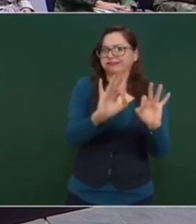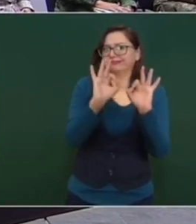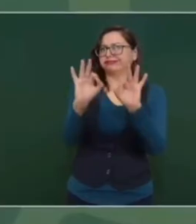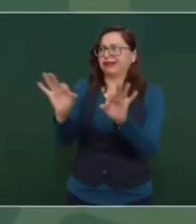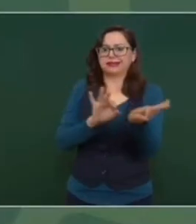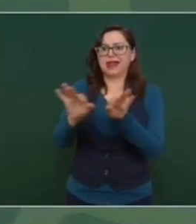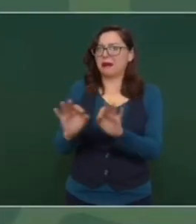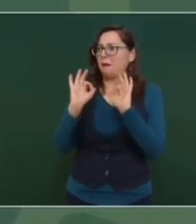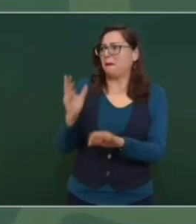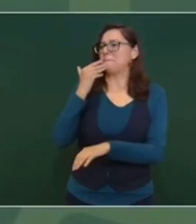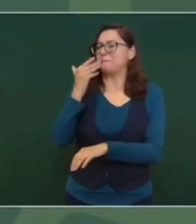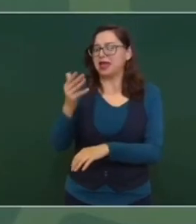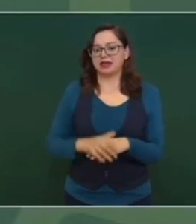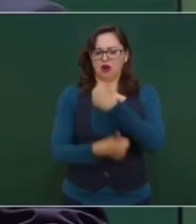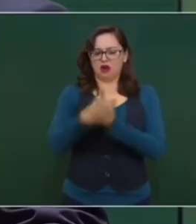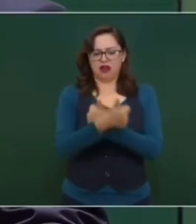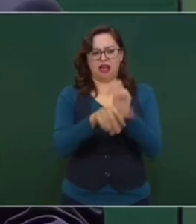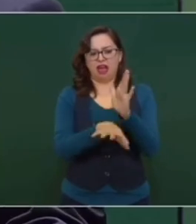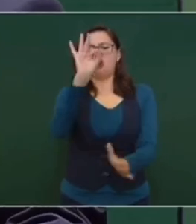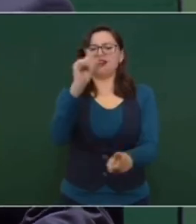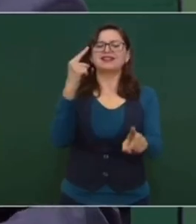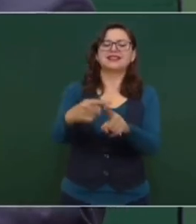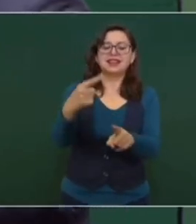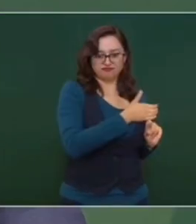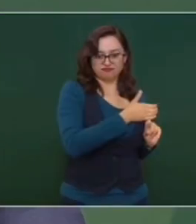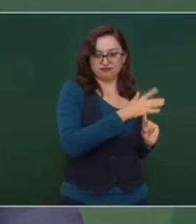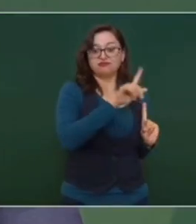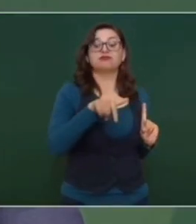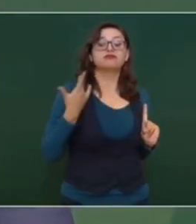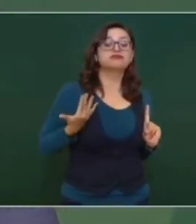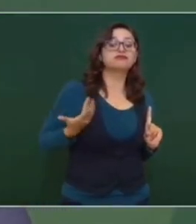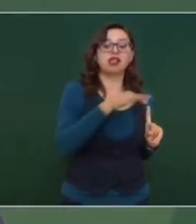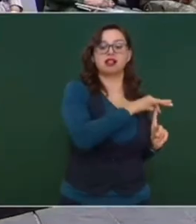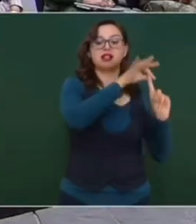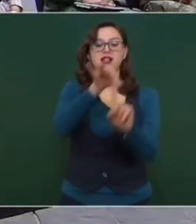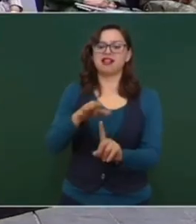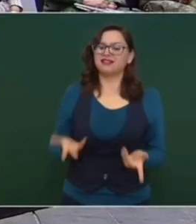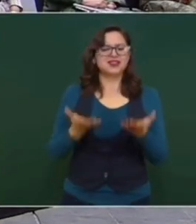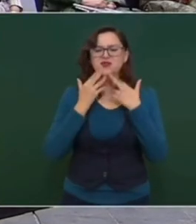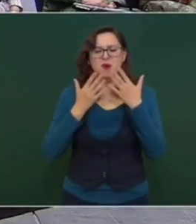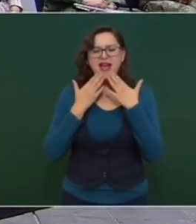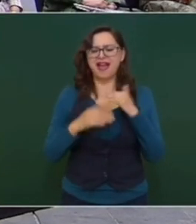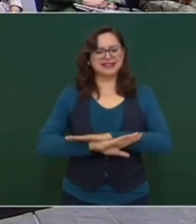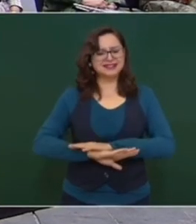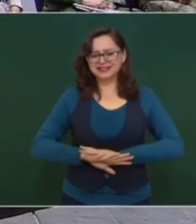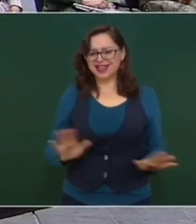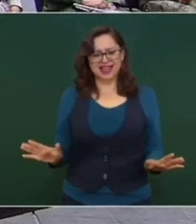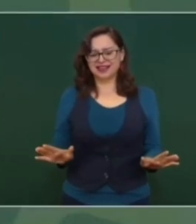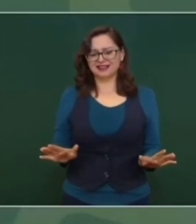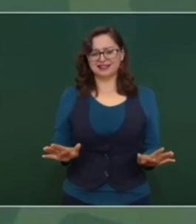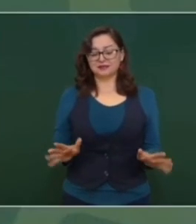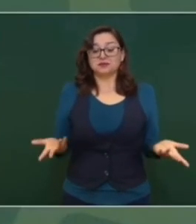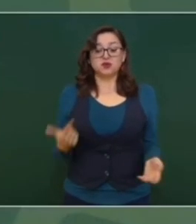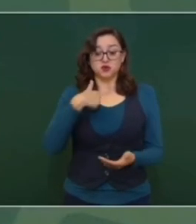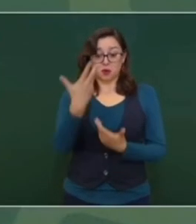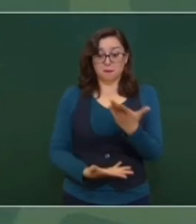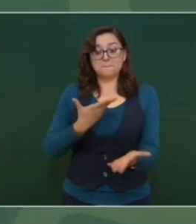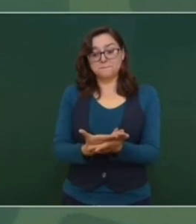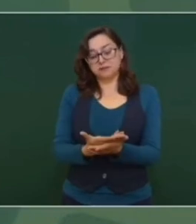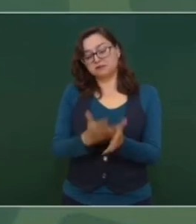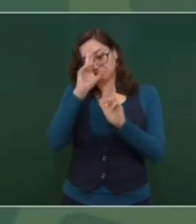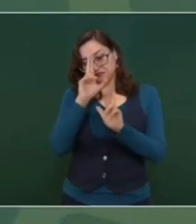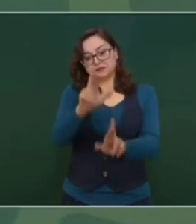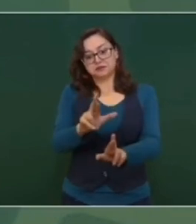Aquí lo importante es quién va a decidir, va a decidir el pueblo. Lo único que yo estoy planteando, eso de manera respetuosa,